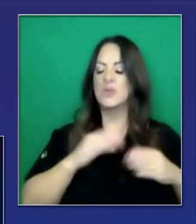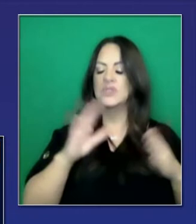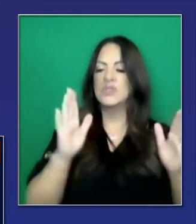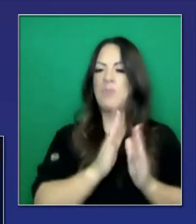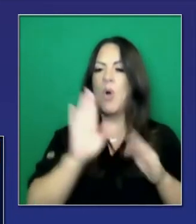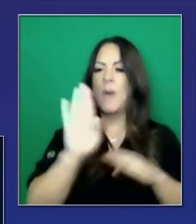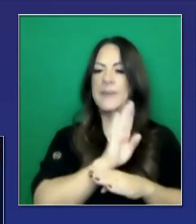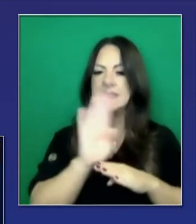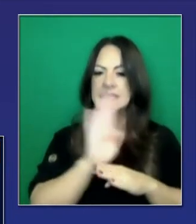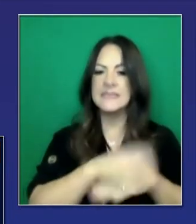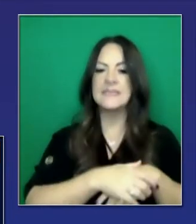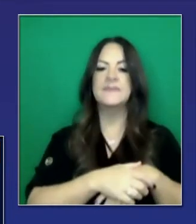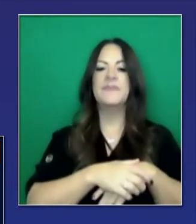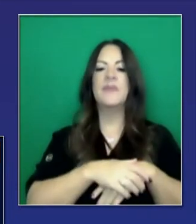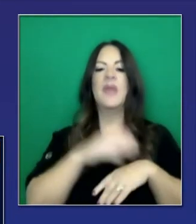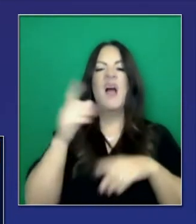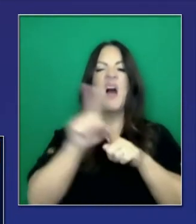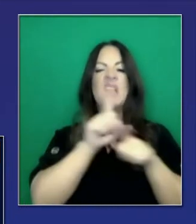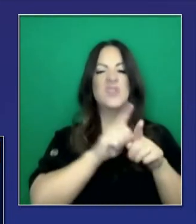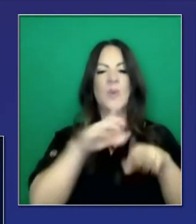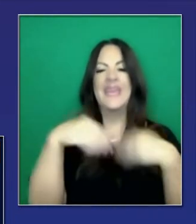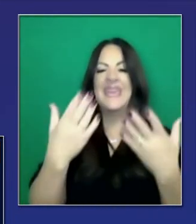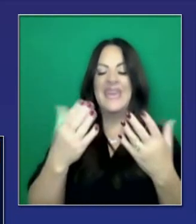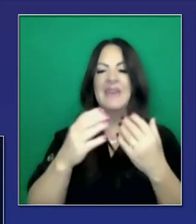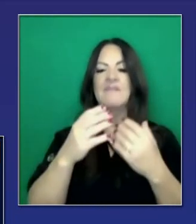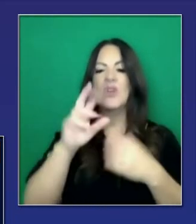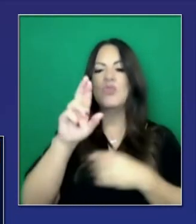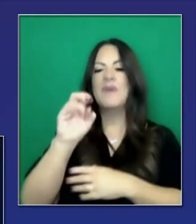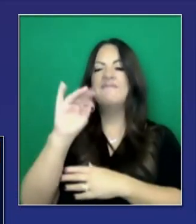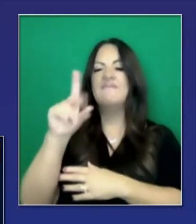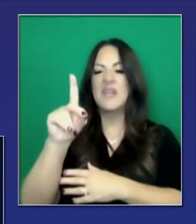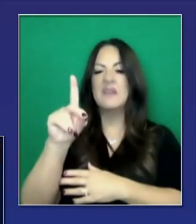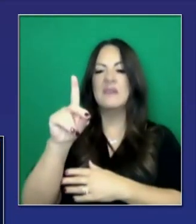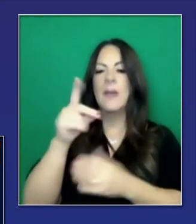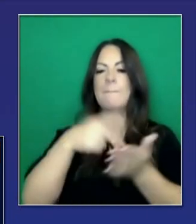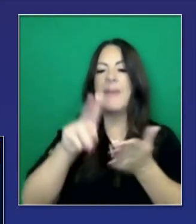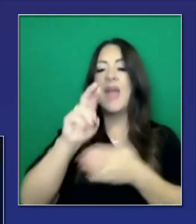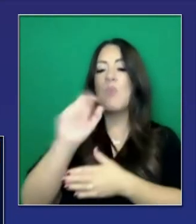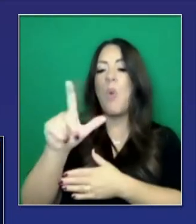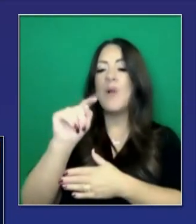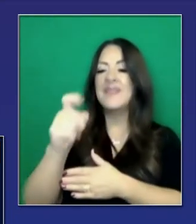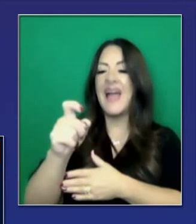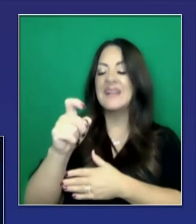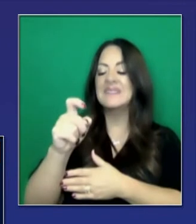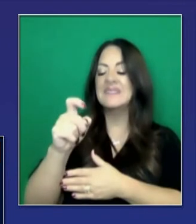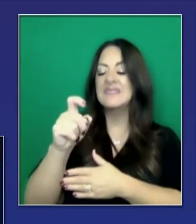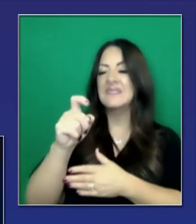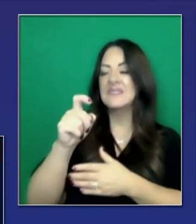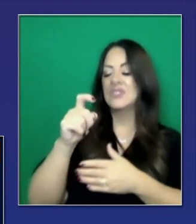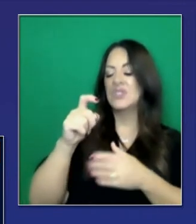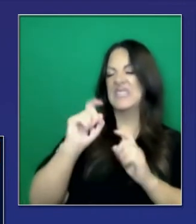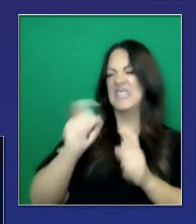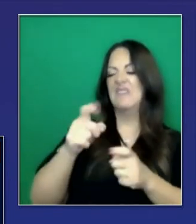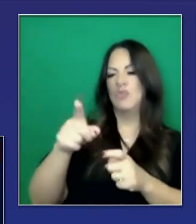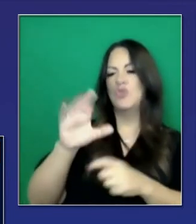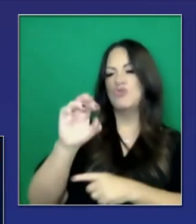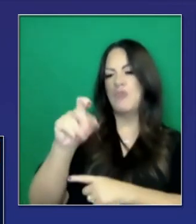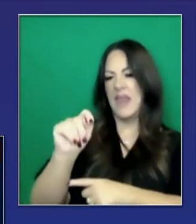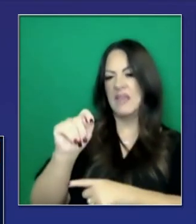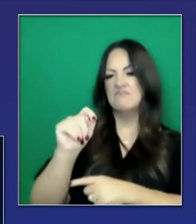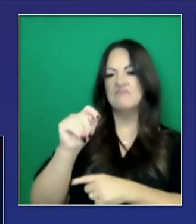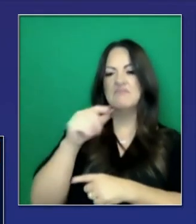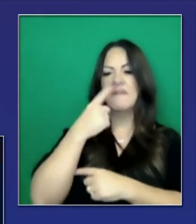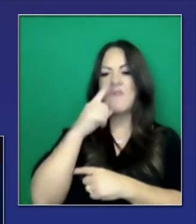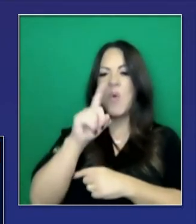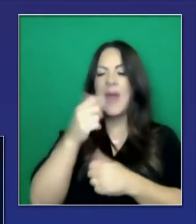Son créditos y hemos añadido miles de millones de dólares para extender esa ayuda y que